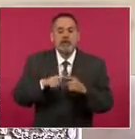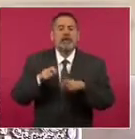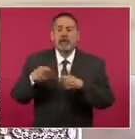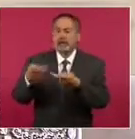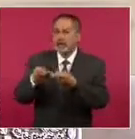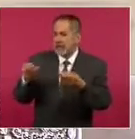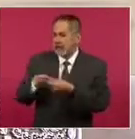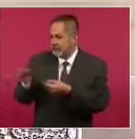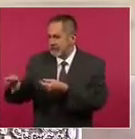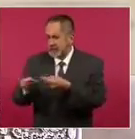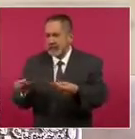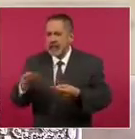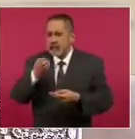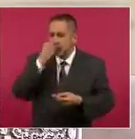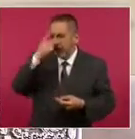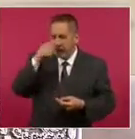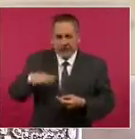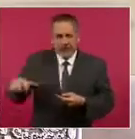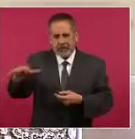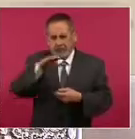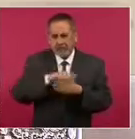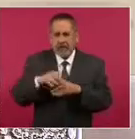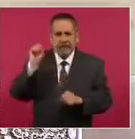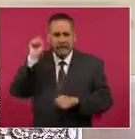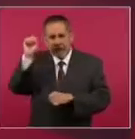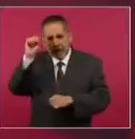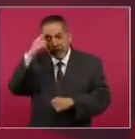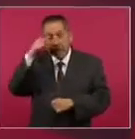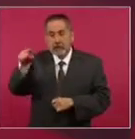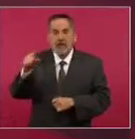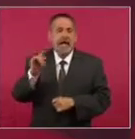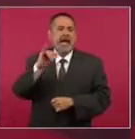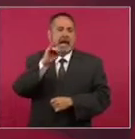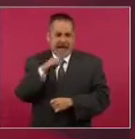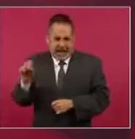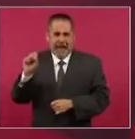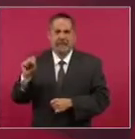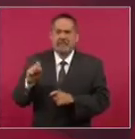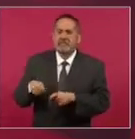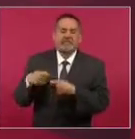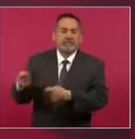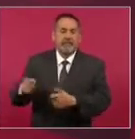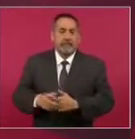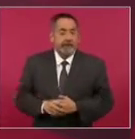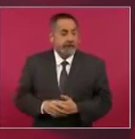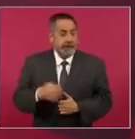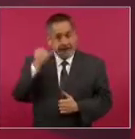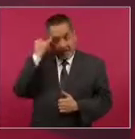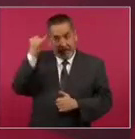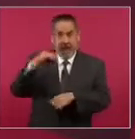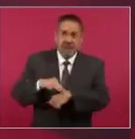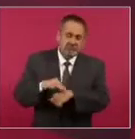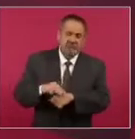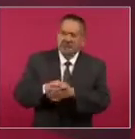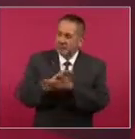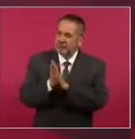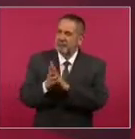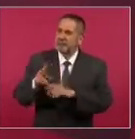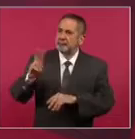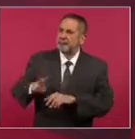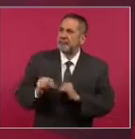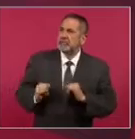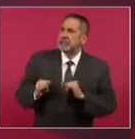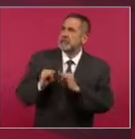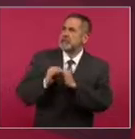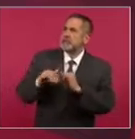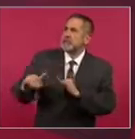agrario, el ejido, la escuela rural, los sindicatos y el seguro social. Ideas convertidas en instituciones, instituciones